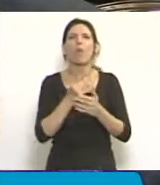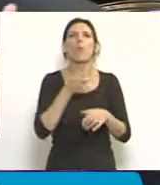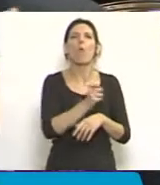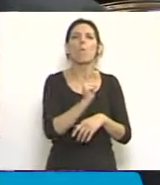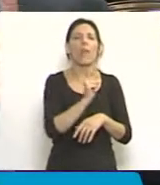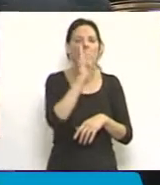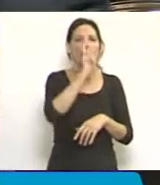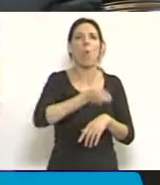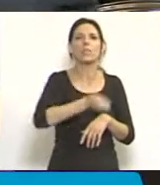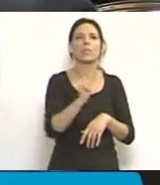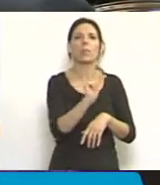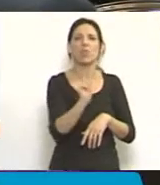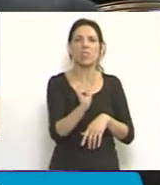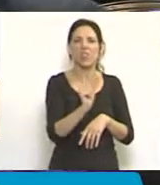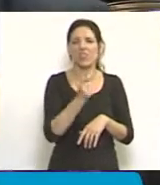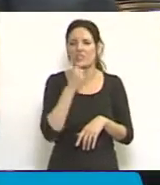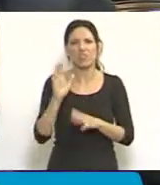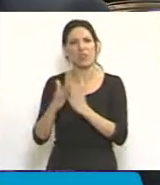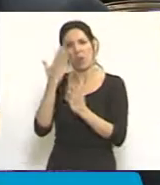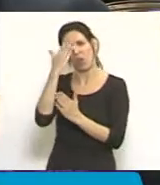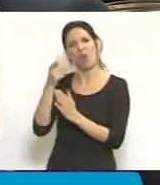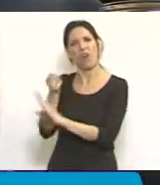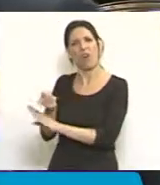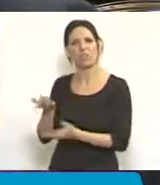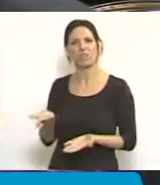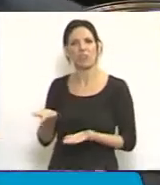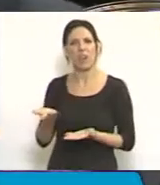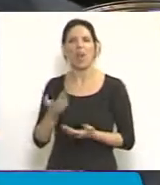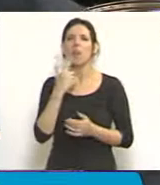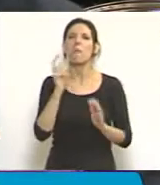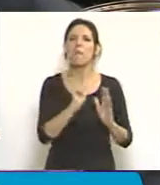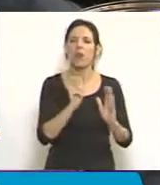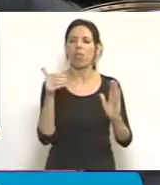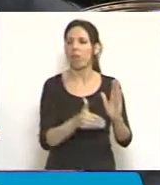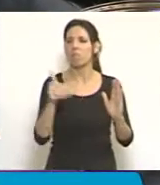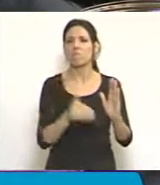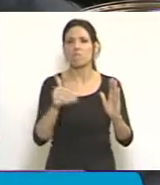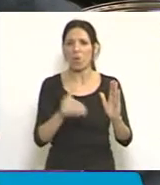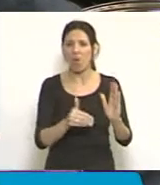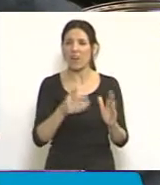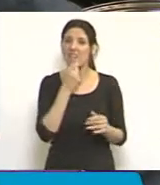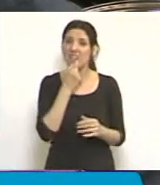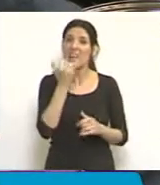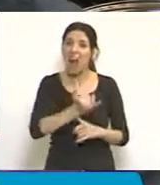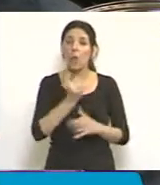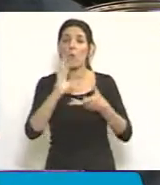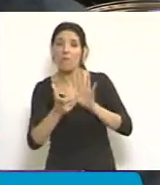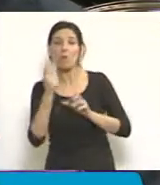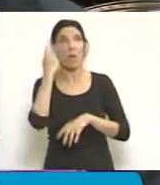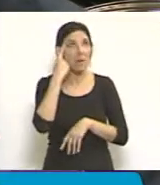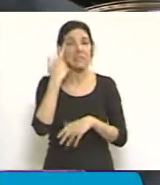que va en contra de jurisprudencia reciente de meses de nuestra Corte, si podríamos con una discusión más razonable